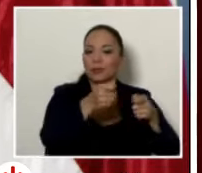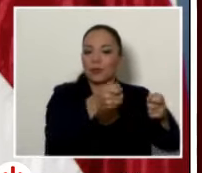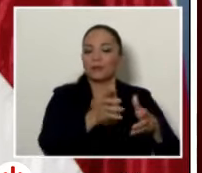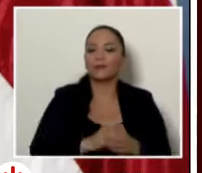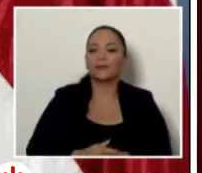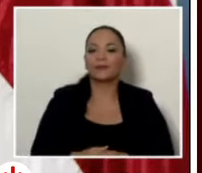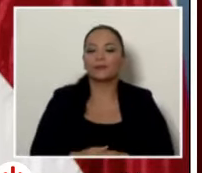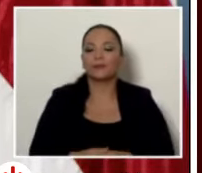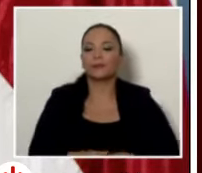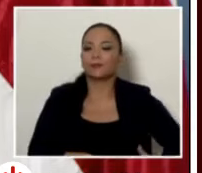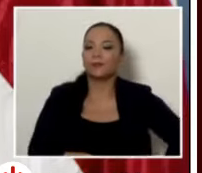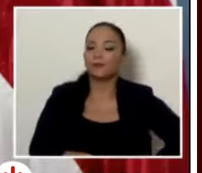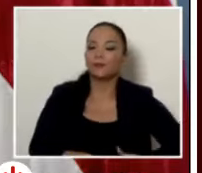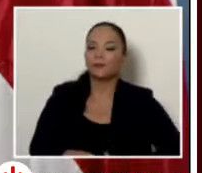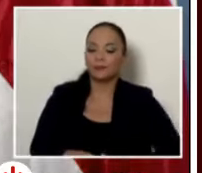presidente